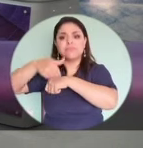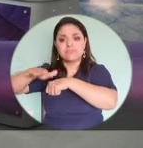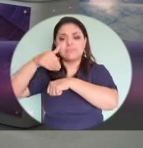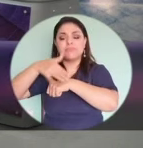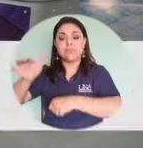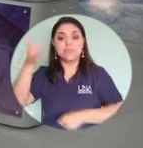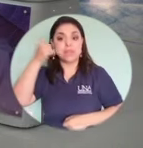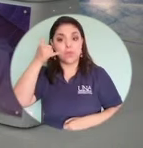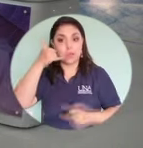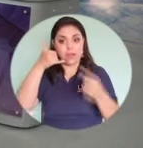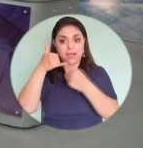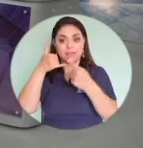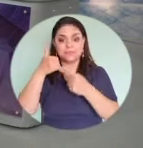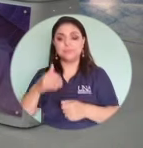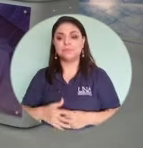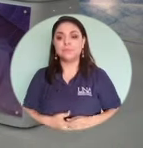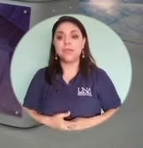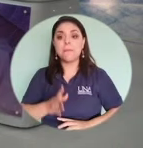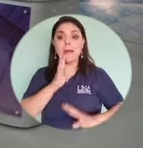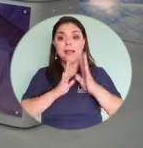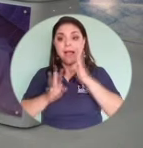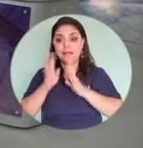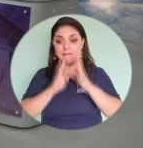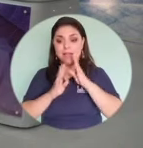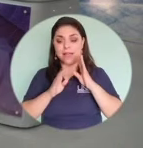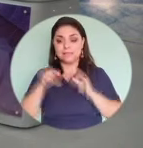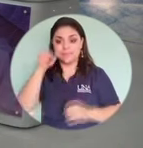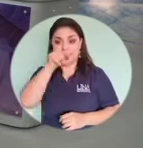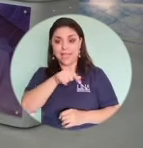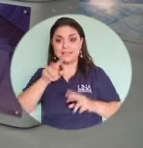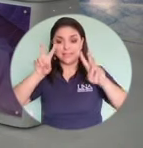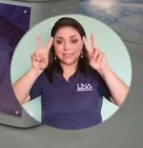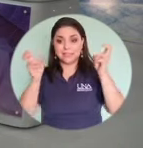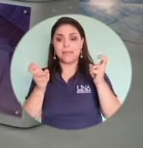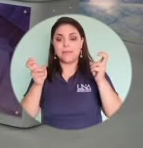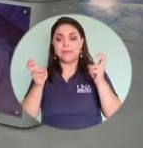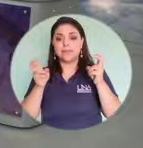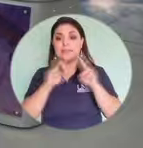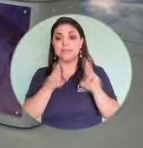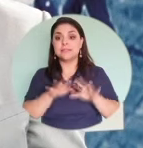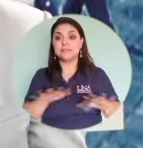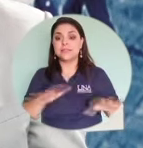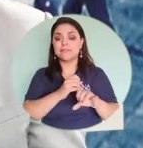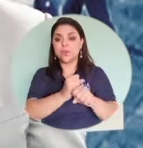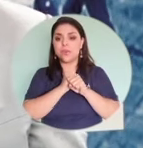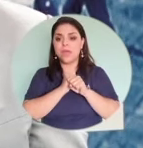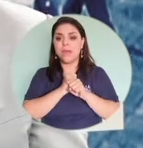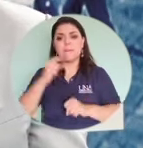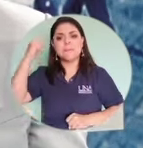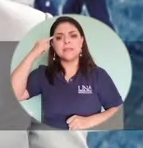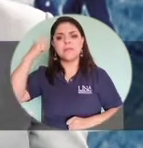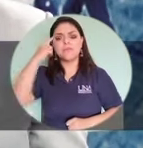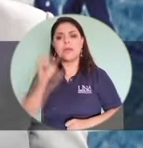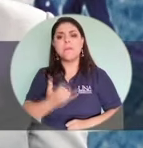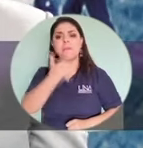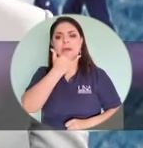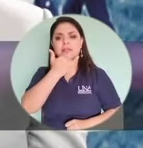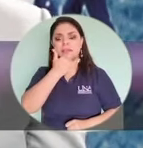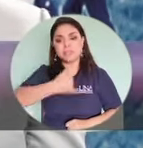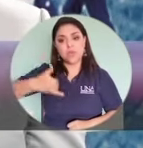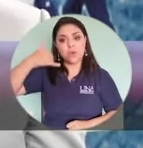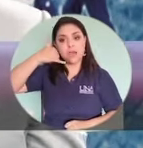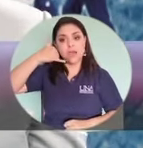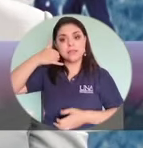para hablar y enfocar un poco el tema de ciberseguridad, podríamos pensar qué pasa si nuestro celular se